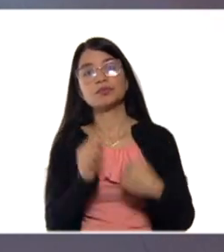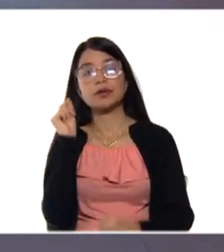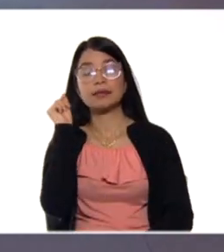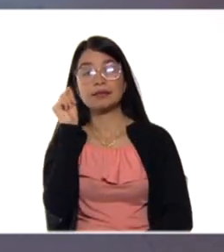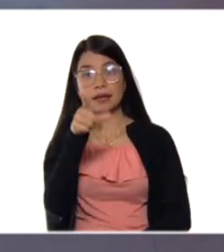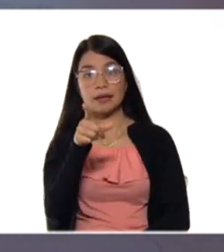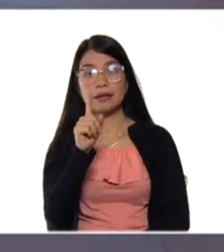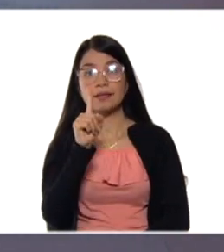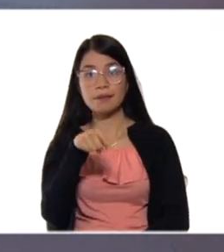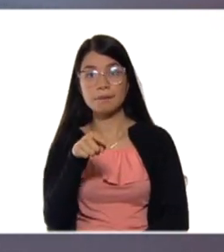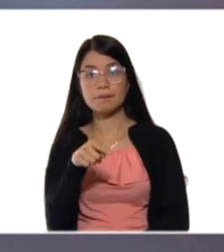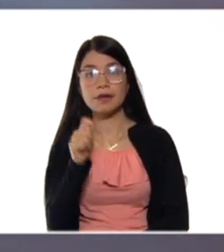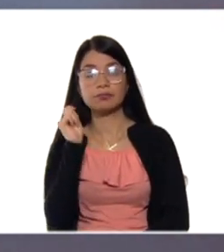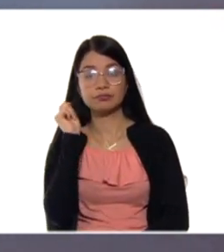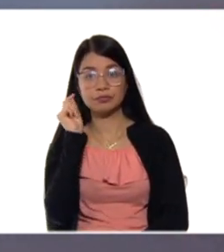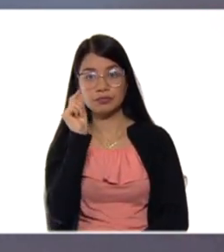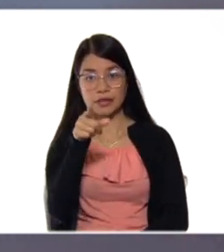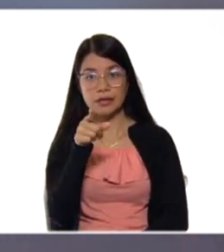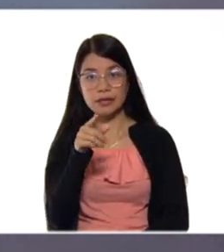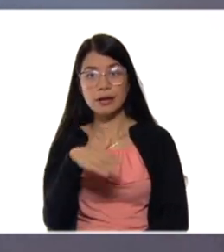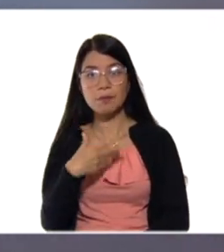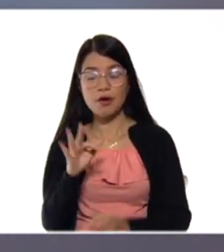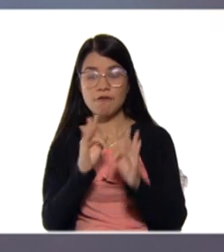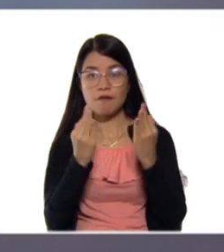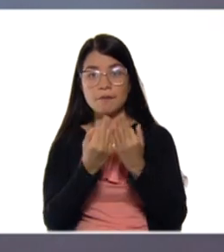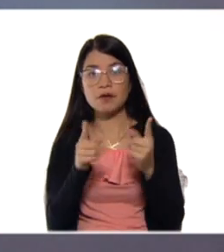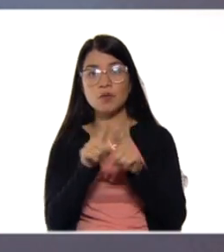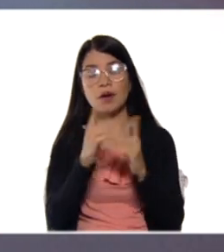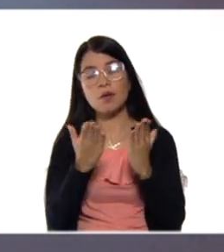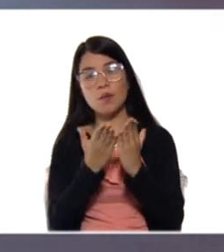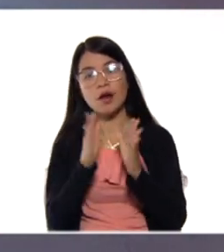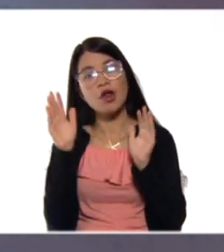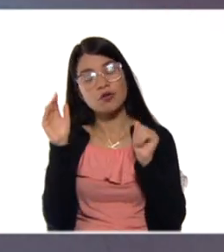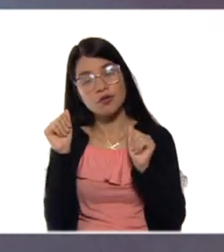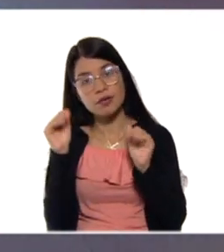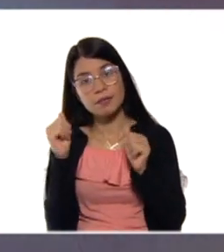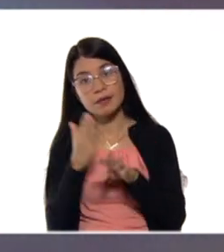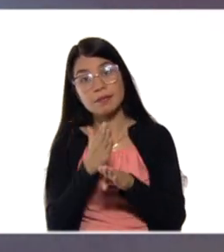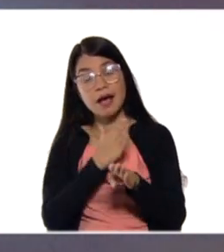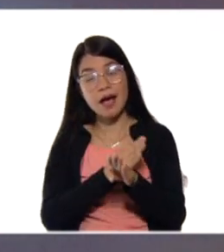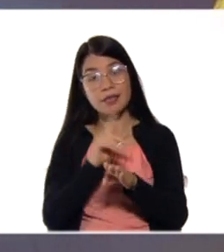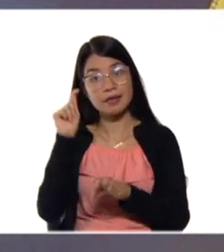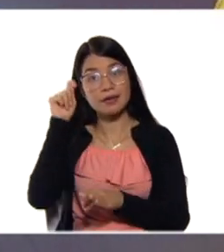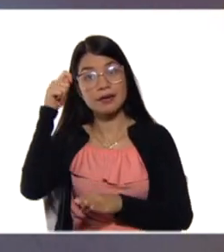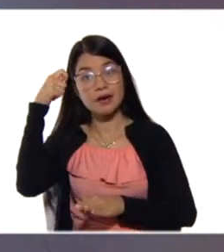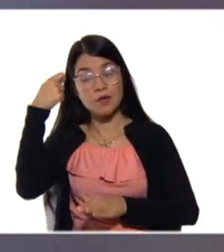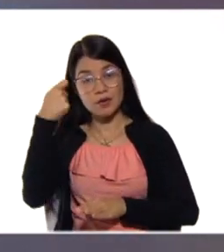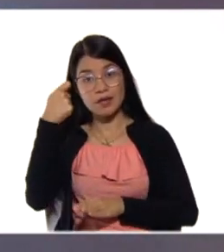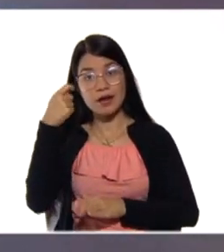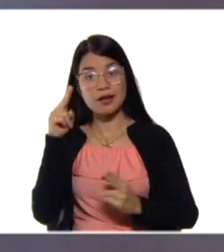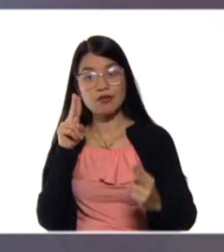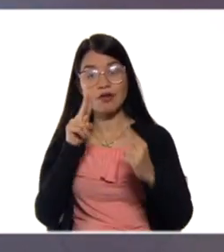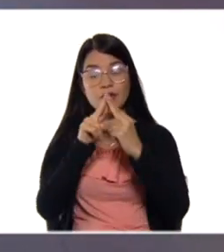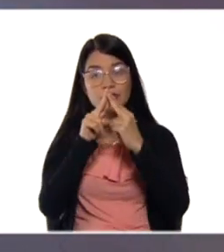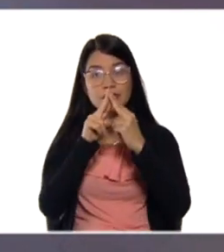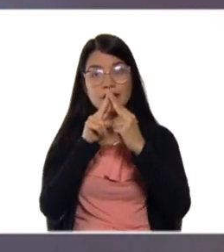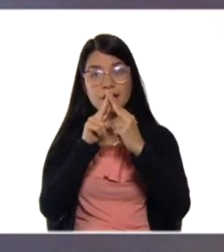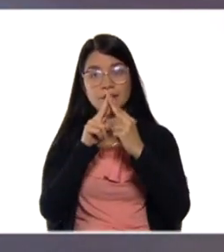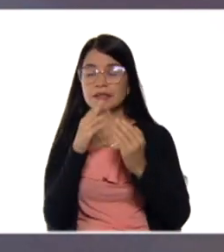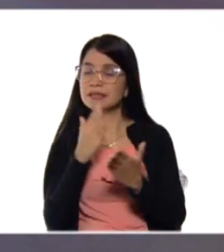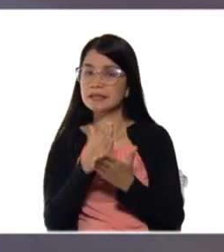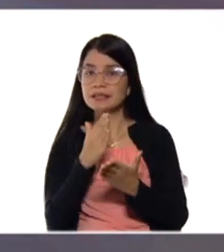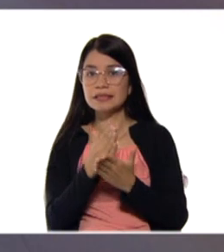en Telegram. Cada Familia Una Escuela. Nos despedimos, pero no sin antes recordarles que nos encontraremos